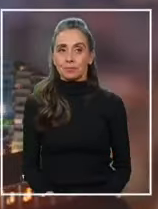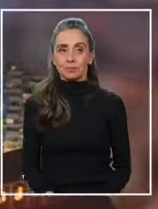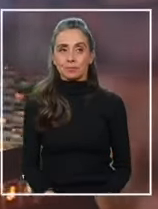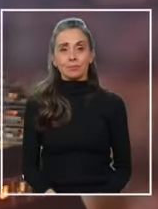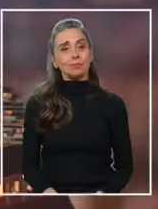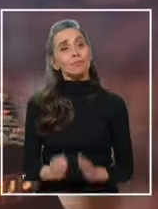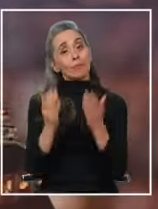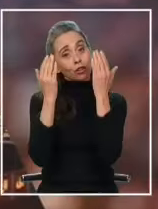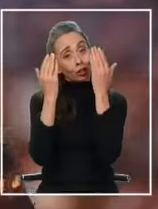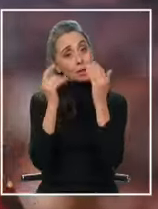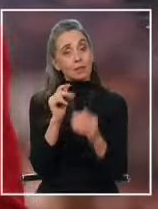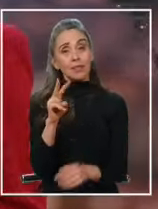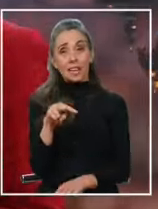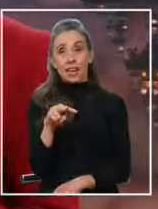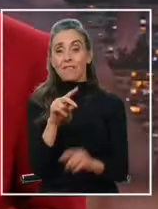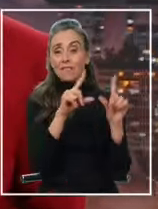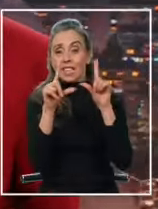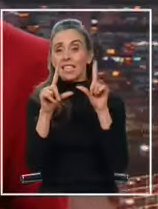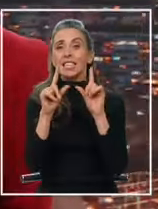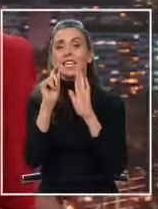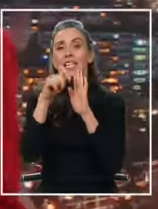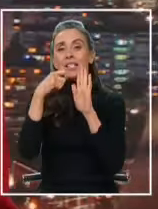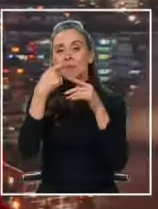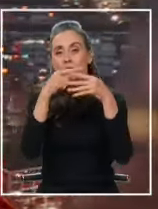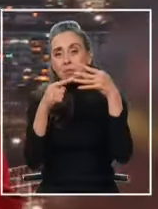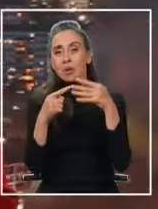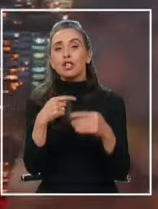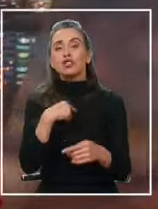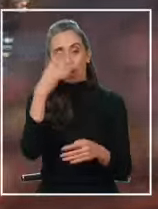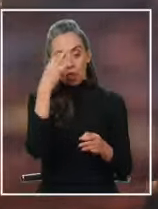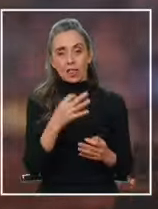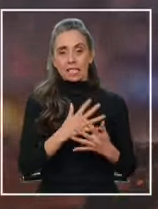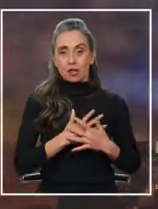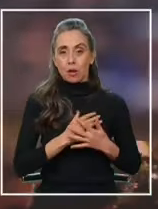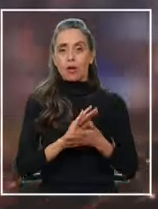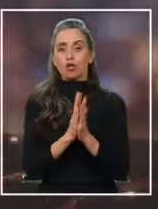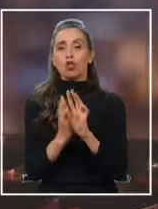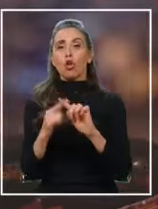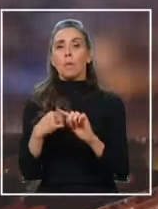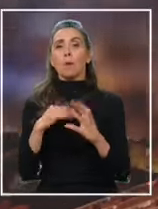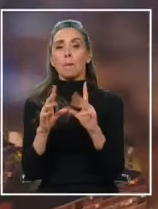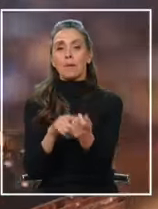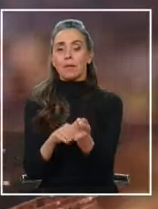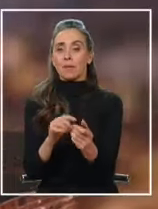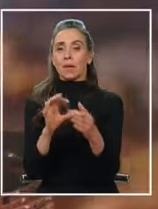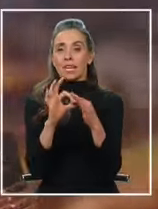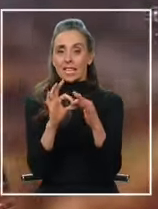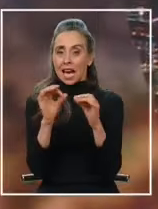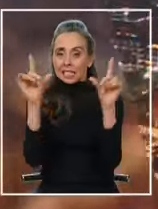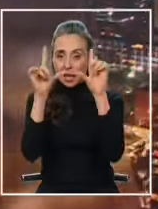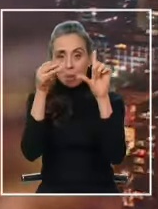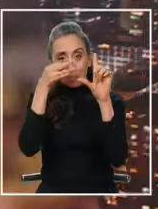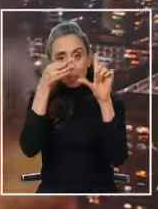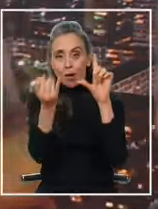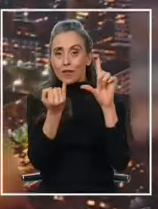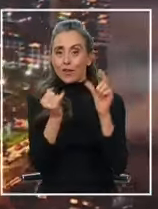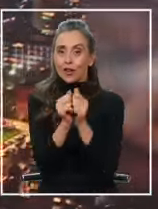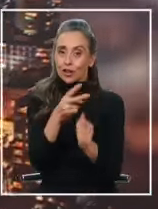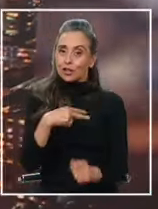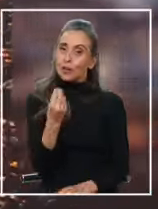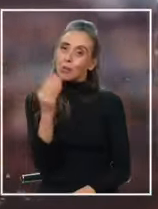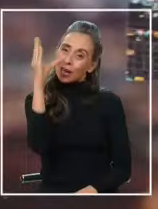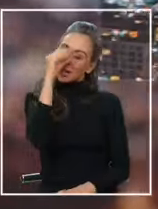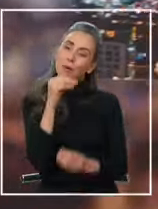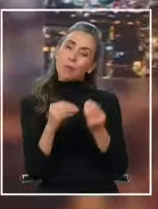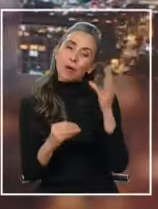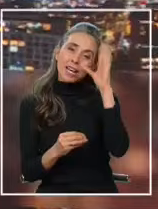nos despedimos pero acá en TVN ya llegan nuestras teleseries Yo decido amar y todo por mi familia gracias por informarse junto a nosotros que tenga muy buenas noches buenas